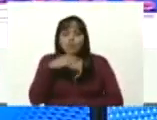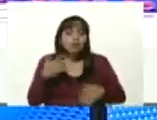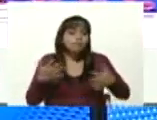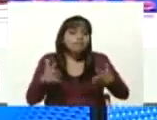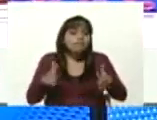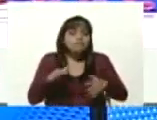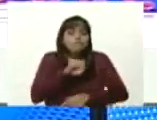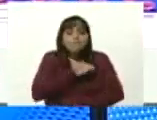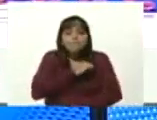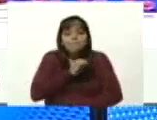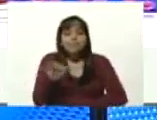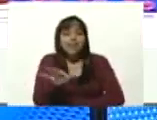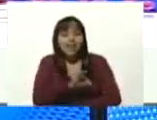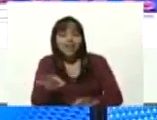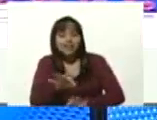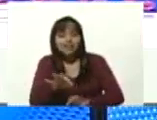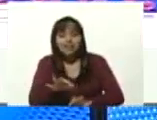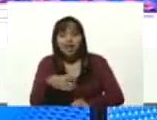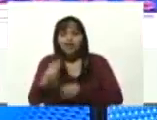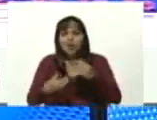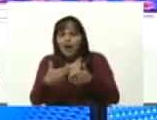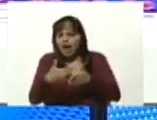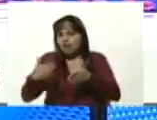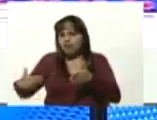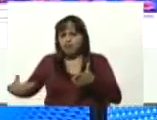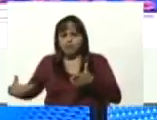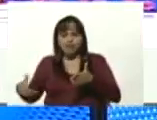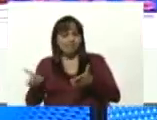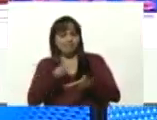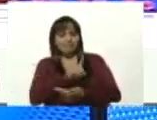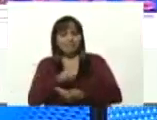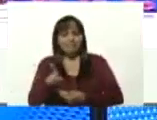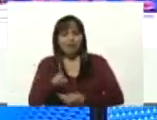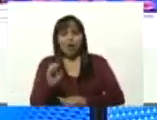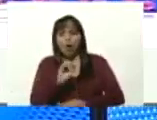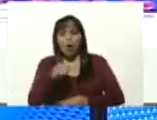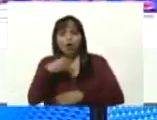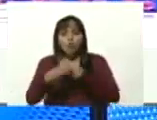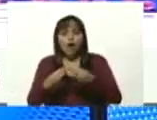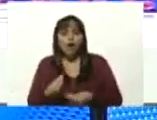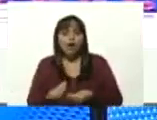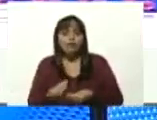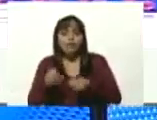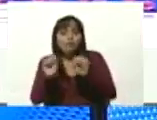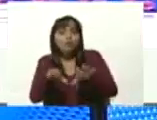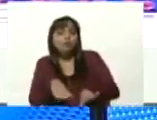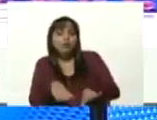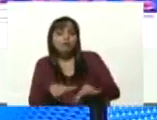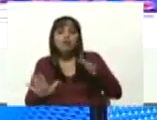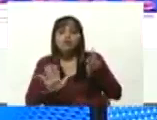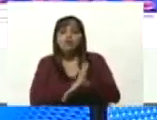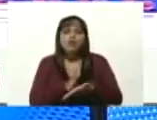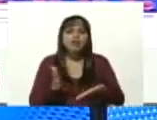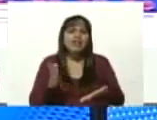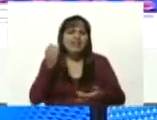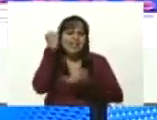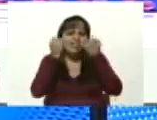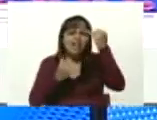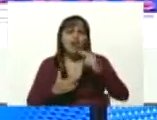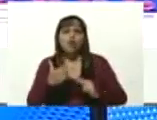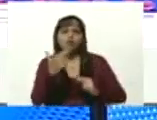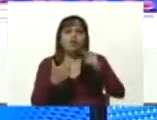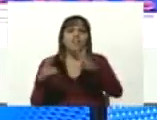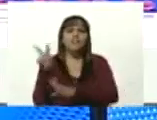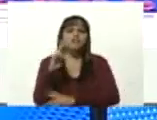que nos haga retroceder o que nos haga ceder en el empeño de construir una Venezuela